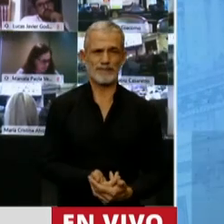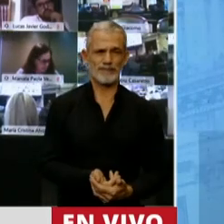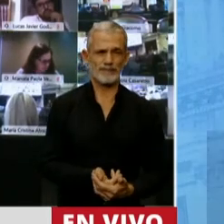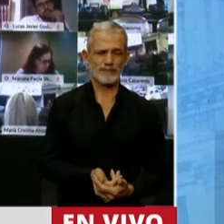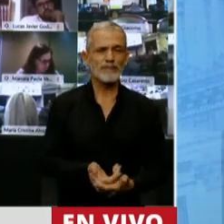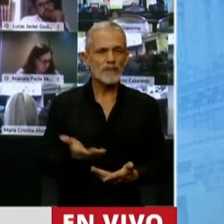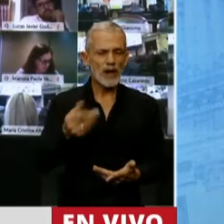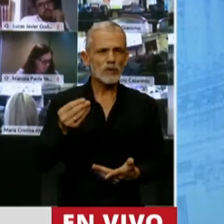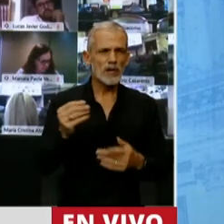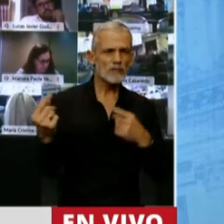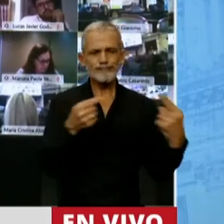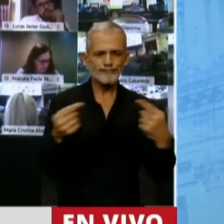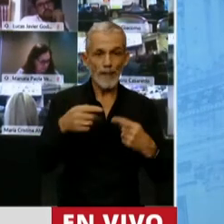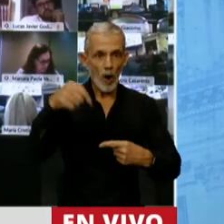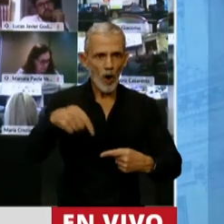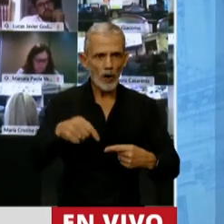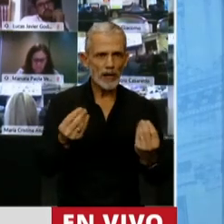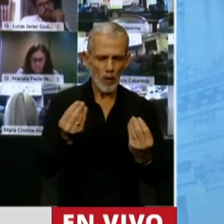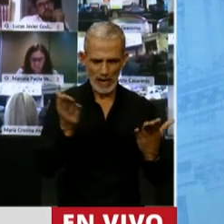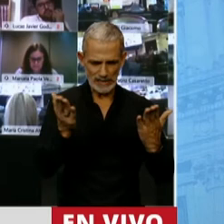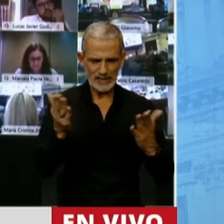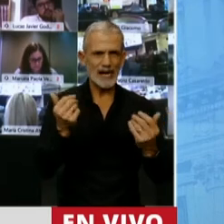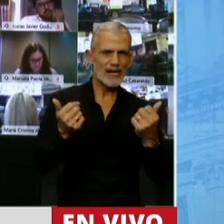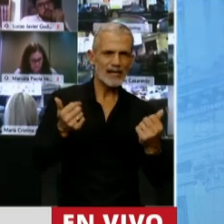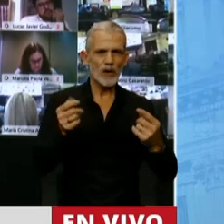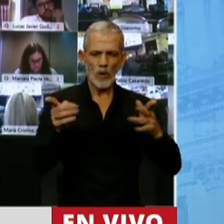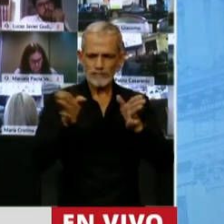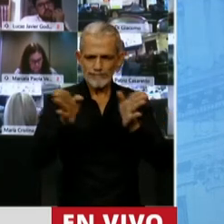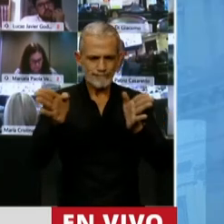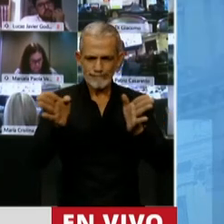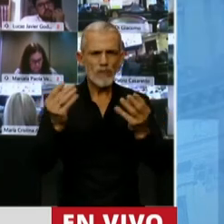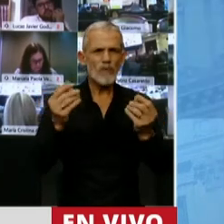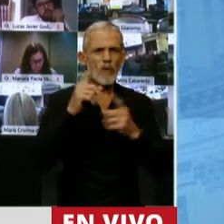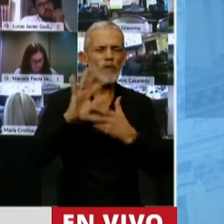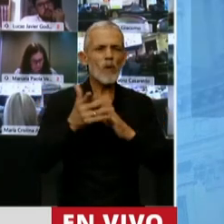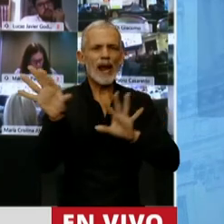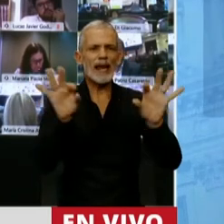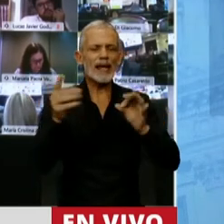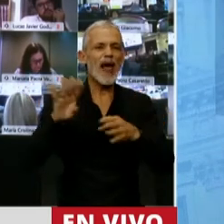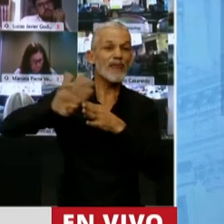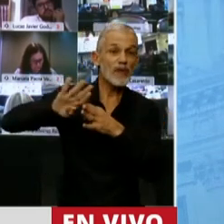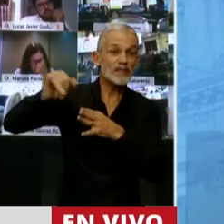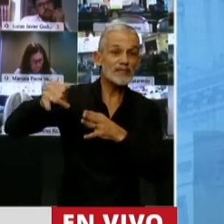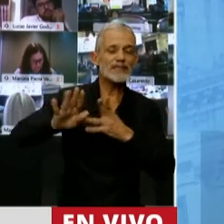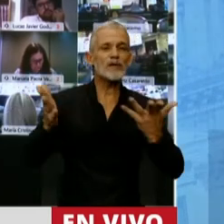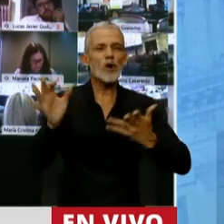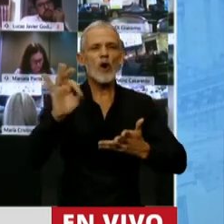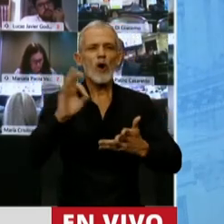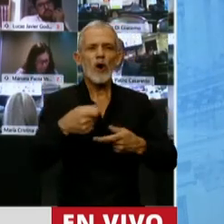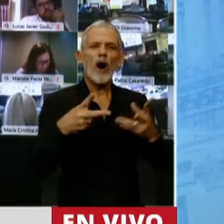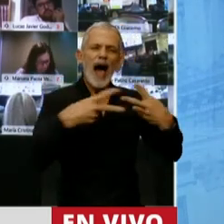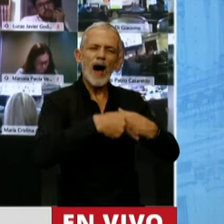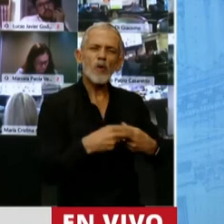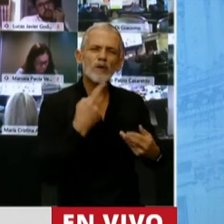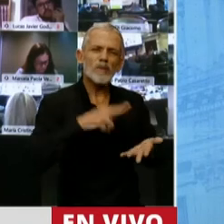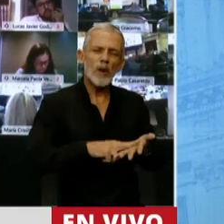Entonces, el dilema que tenemos hoy en nuestro gobierno, otra vez se plantea el dilema deuda o ajuste